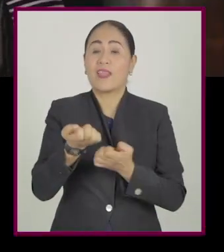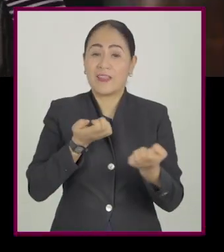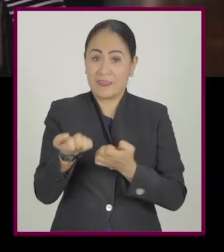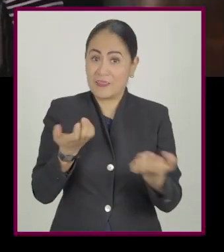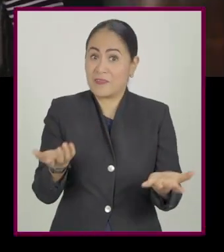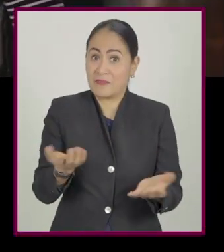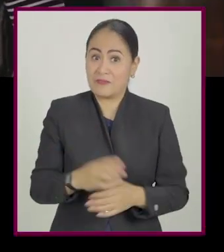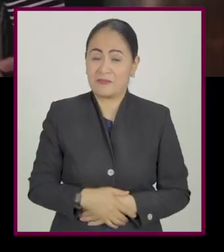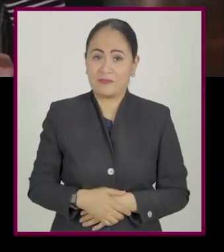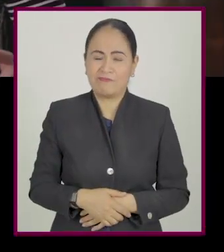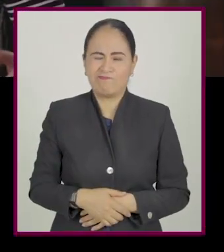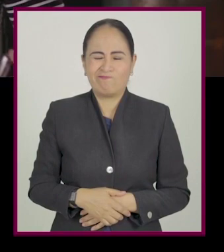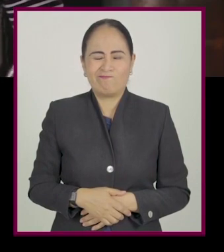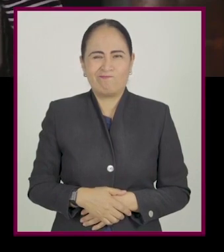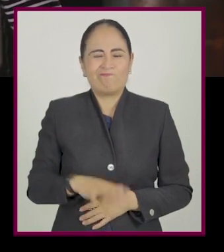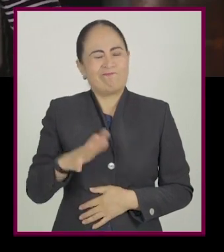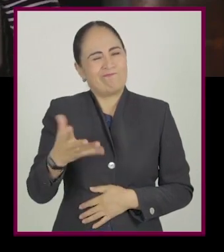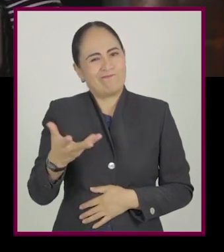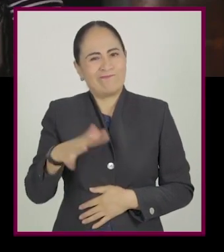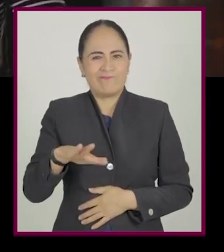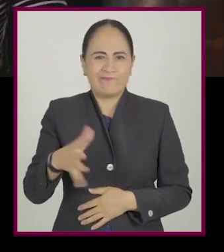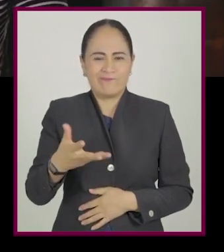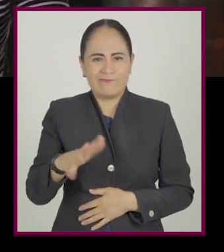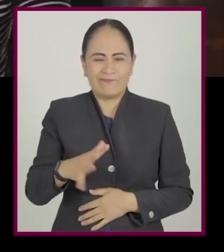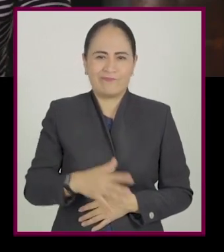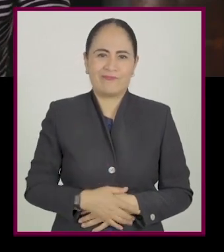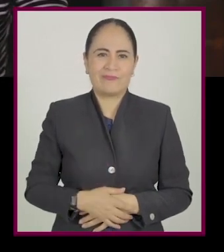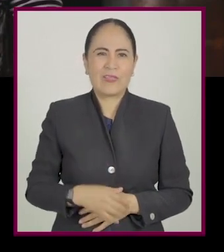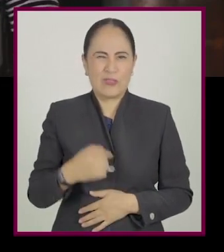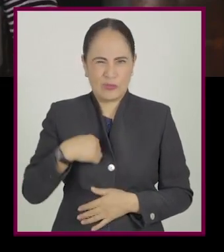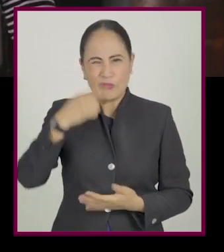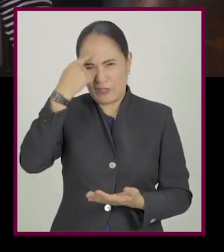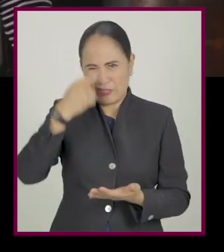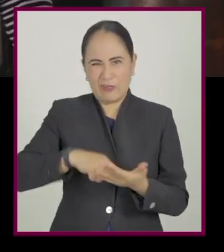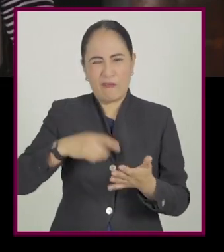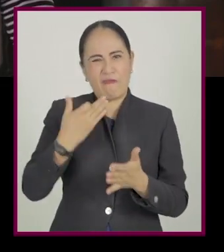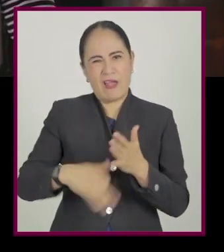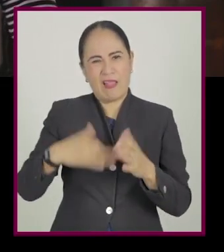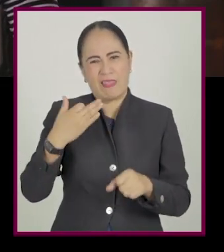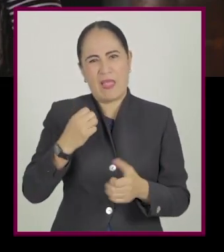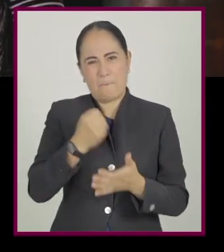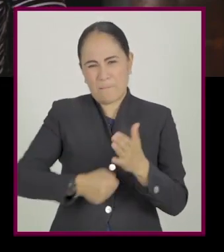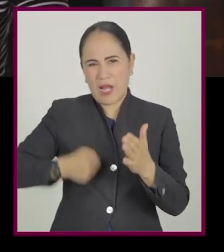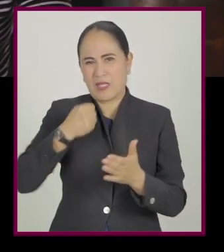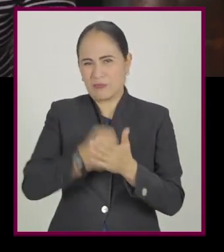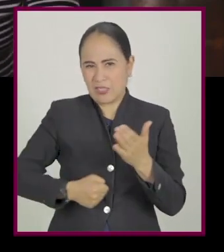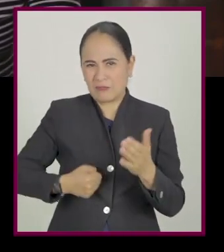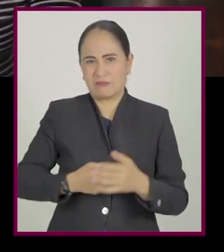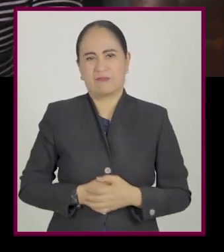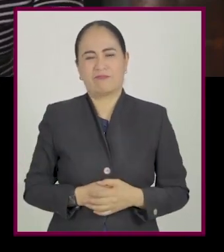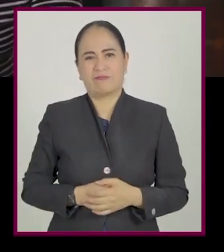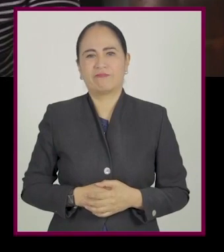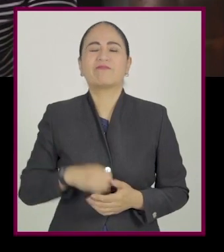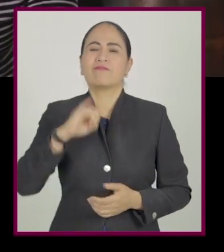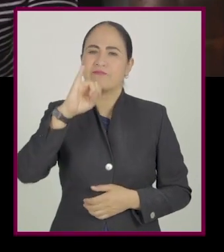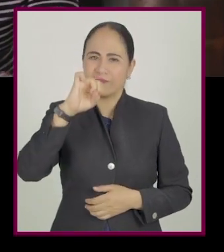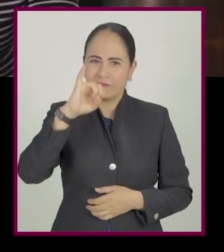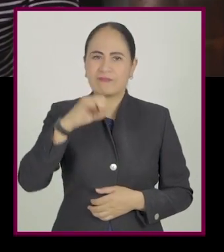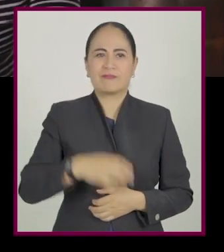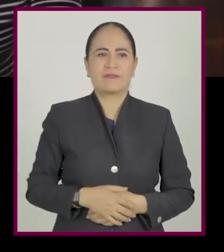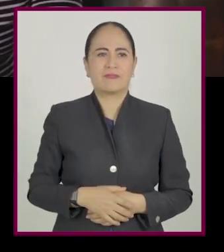¡Listo! ¿Cómo te fue en el ejercicio? Pues, más o menos. Yo creo que me hace falta más práctica.